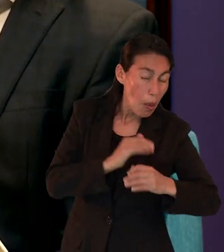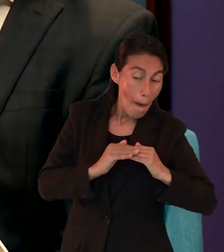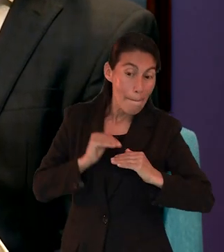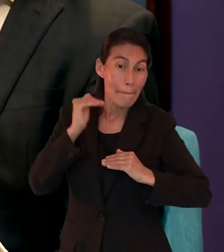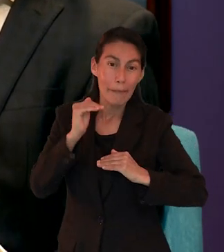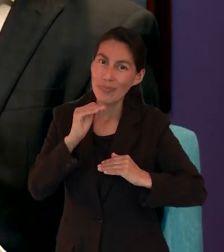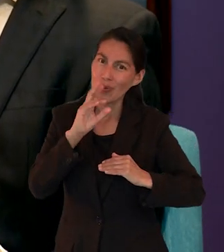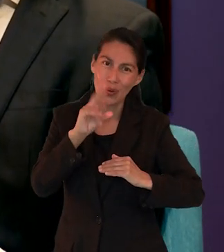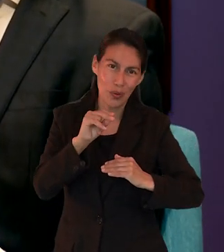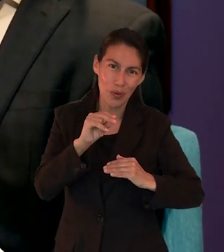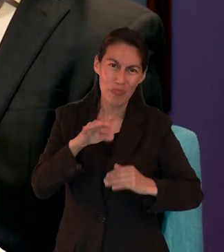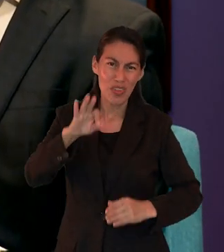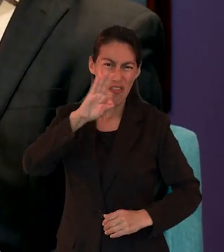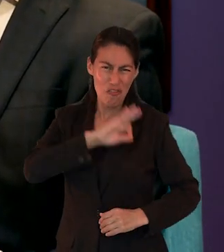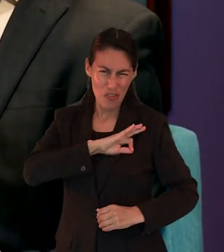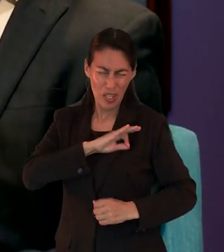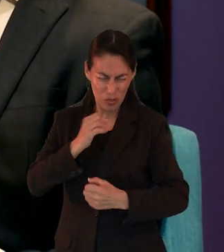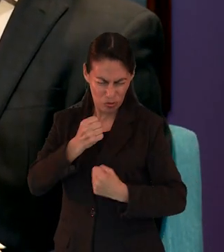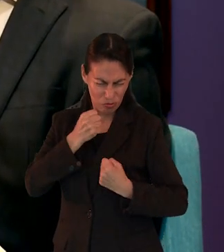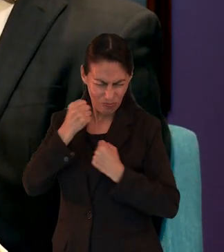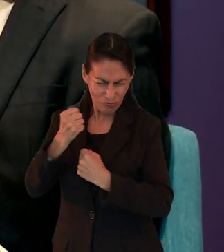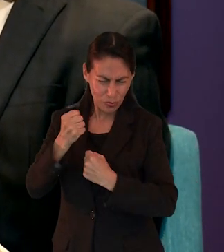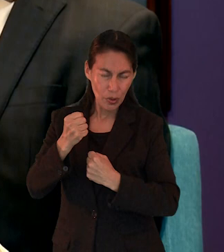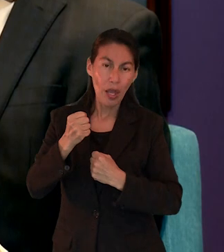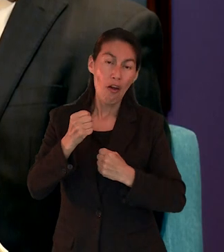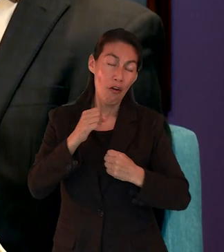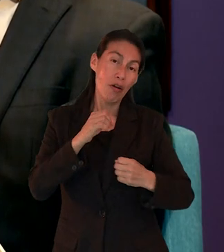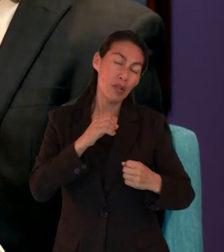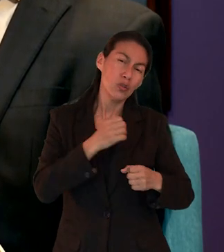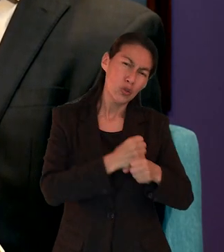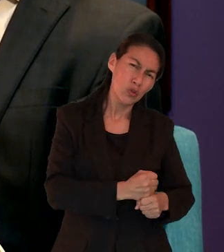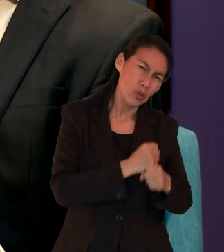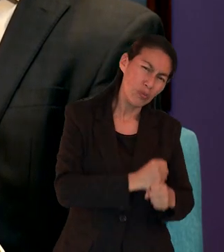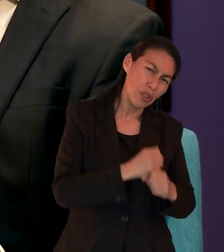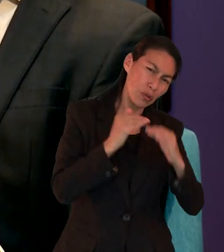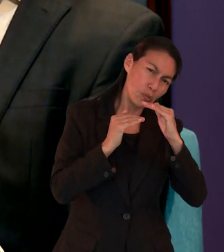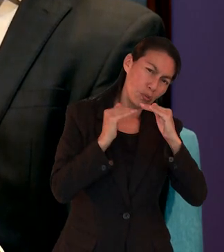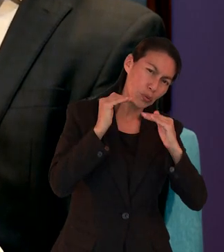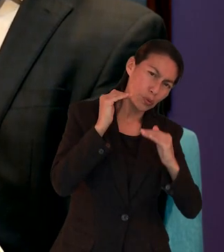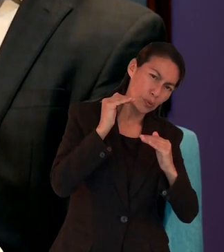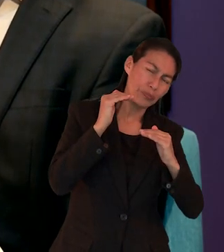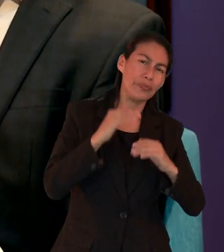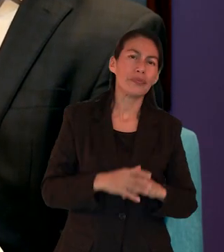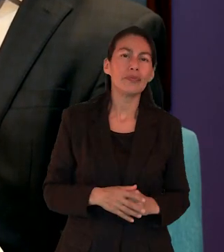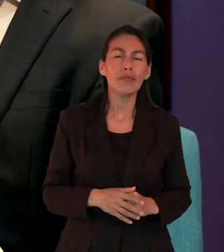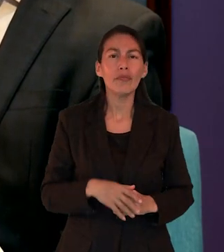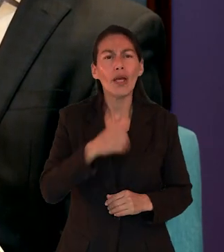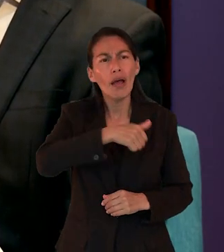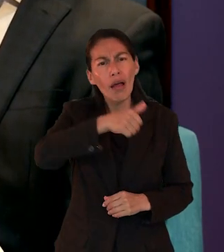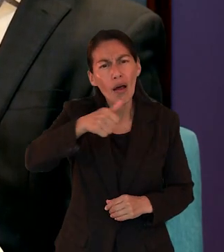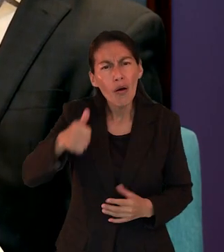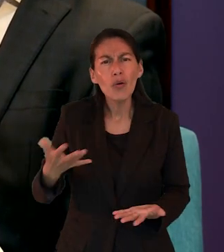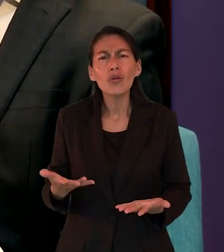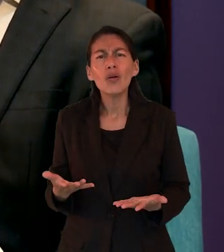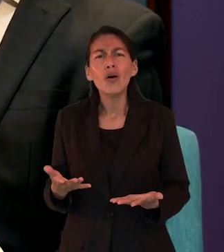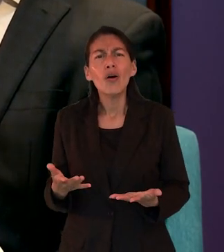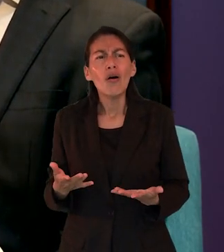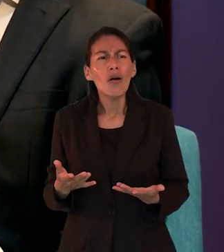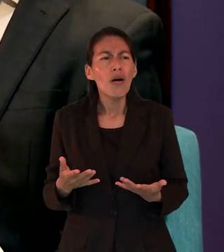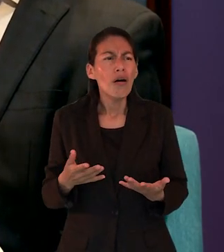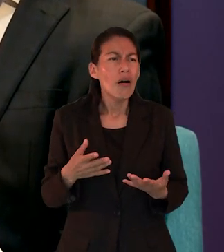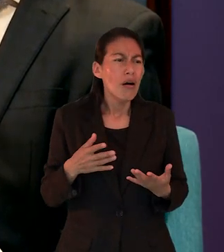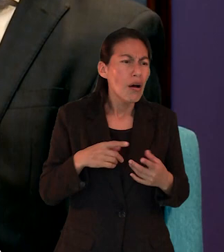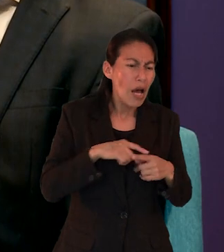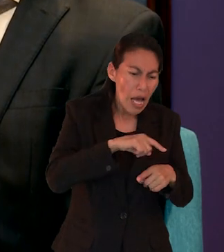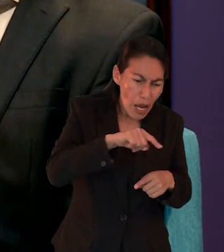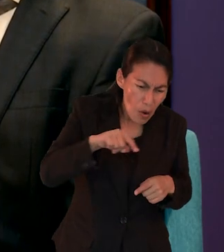seguridad de seguir siendo cristiano porque Cristo está ahí no nada más yo tengo que hacer estas renuncias salir de